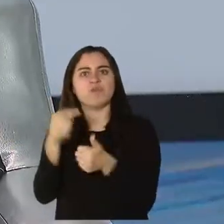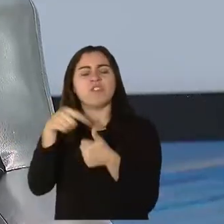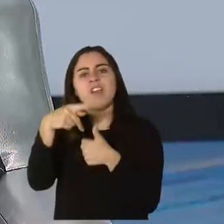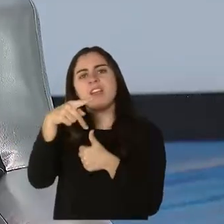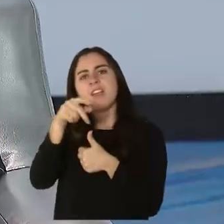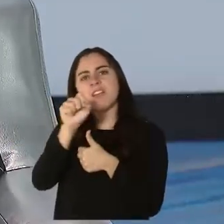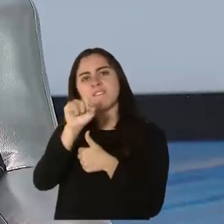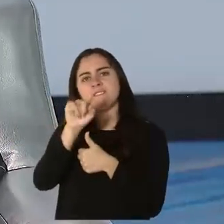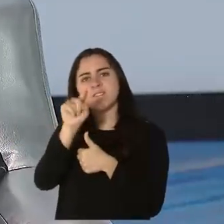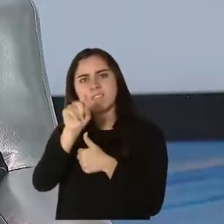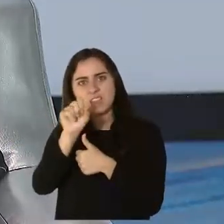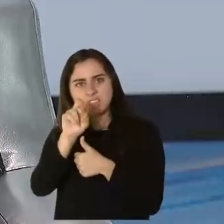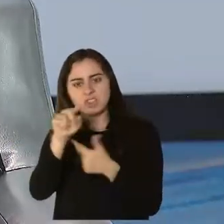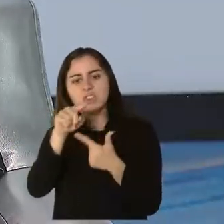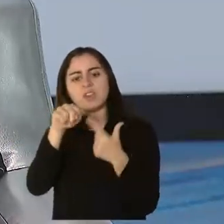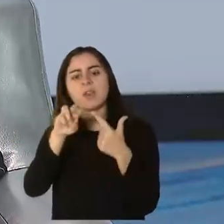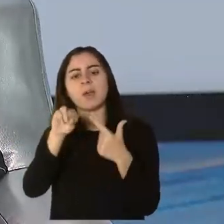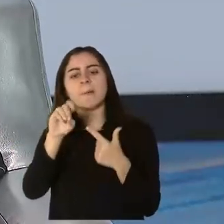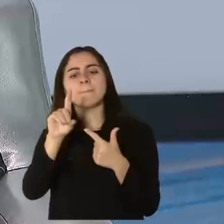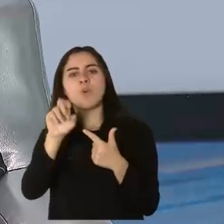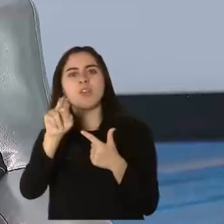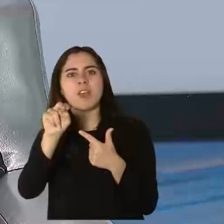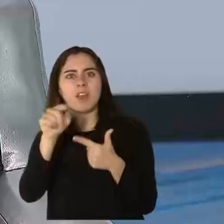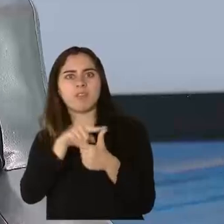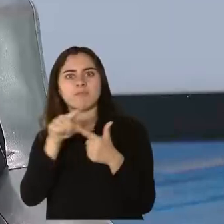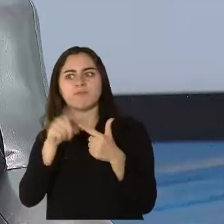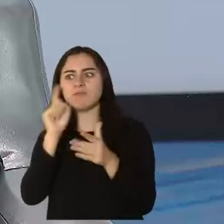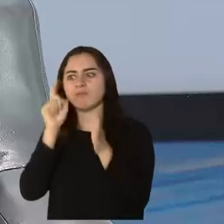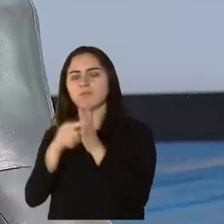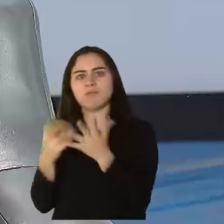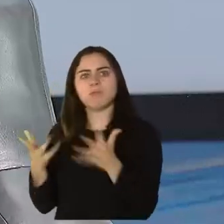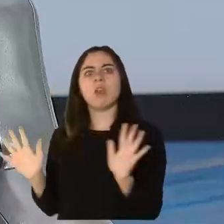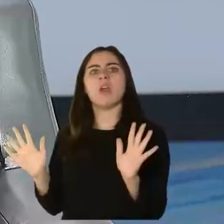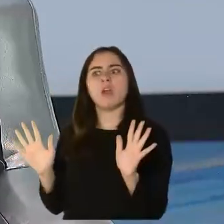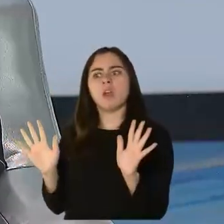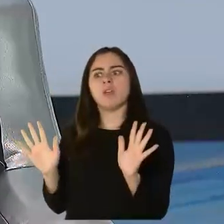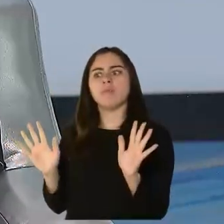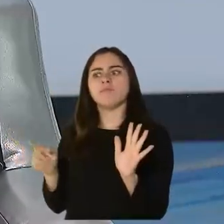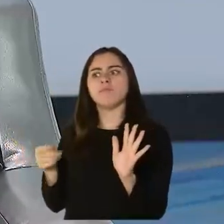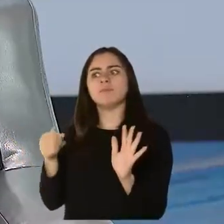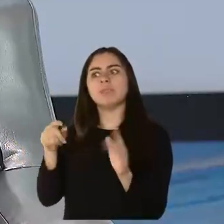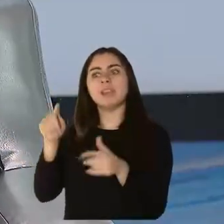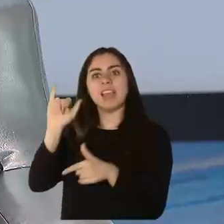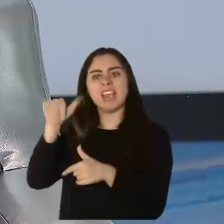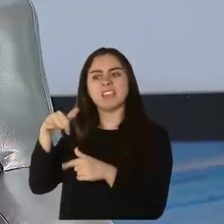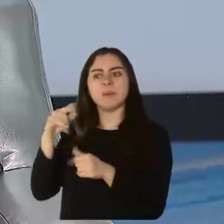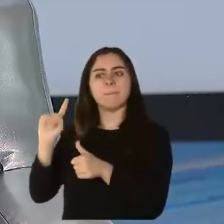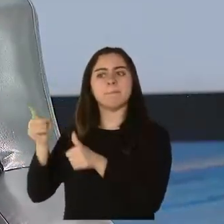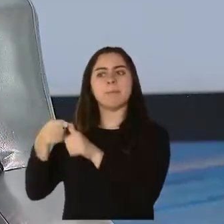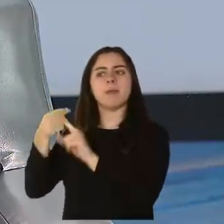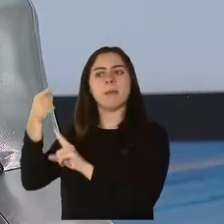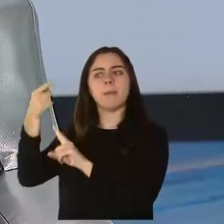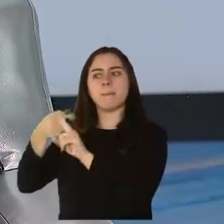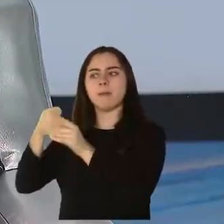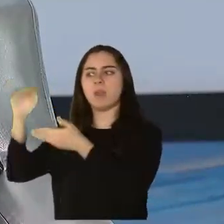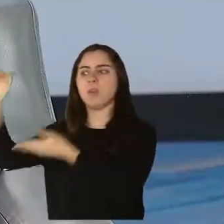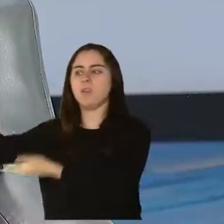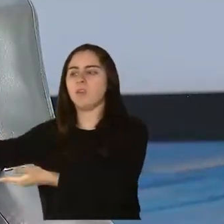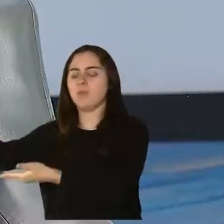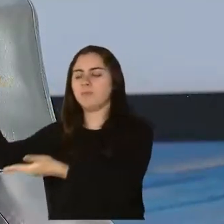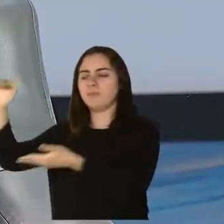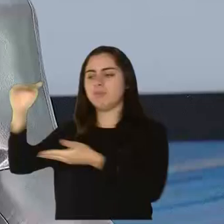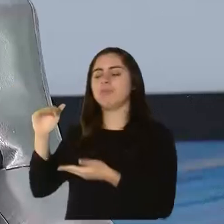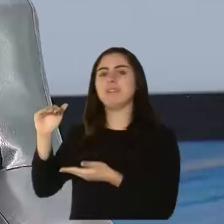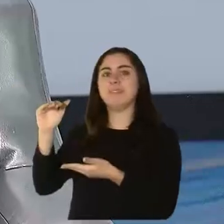Y ciertamente también se consideró que el suplido en los primeros meses no necesariamente se